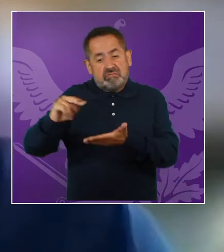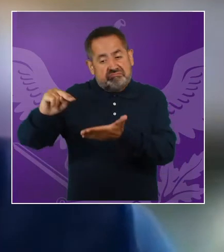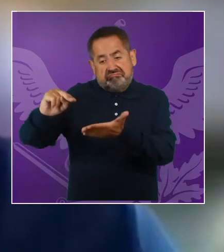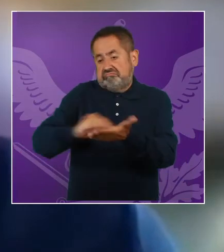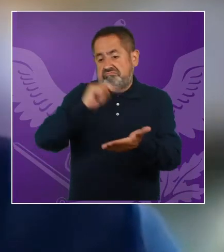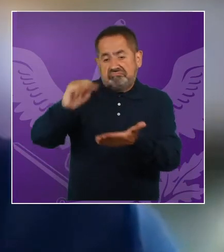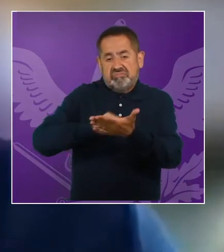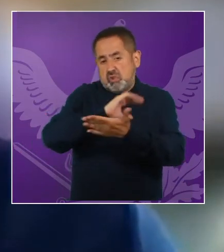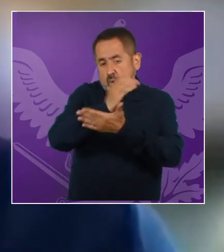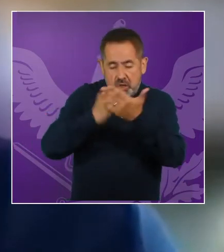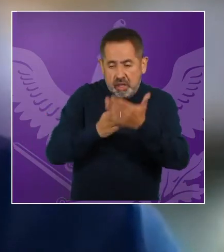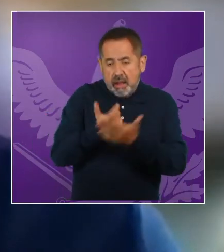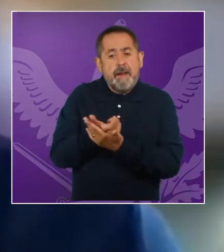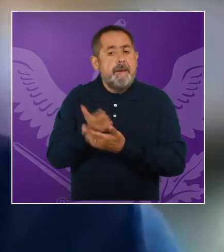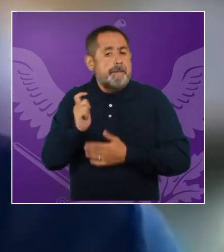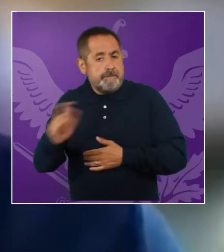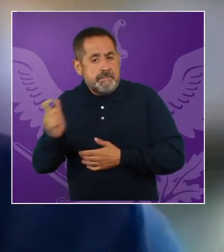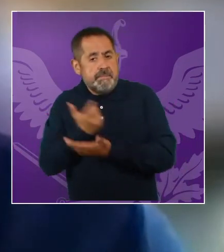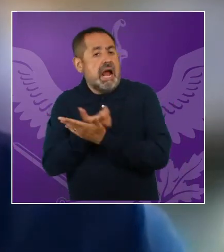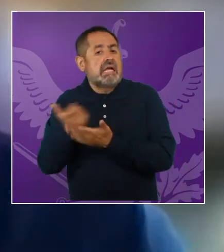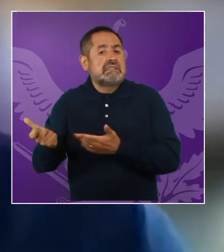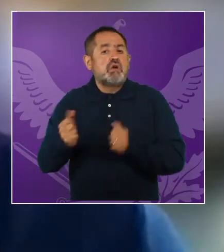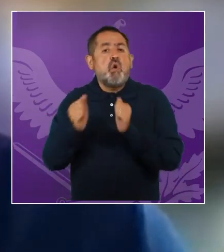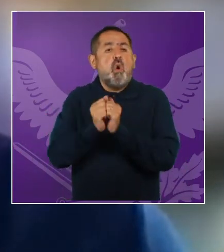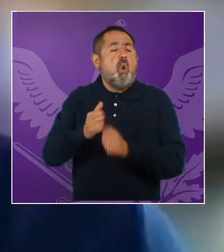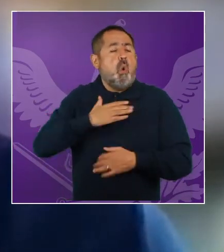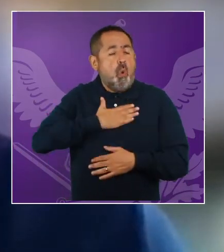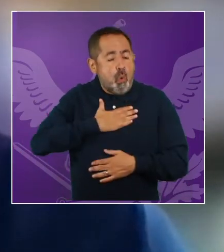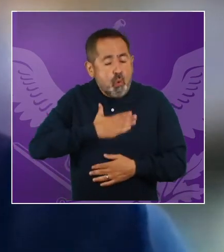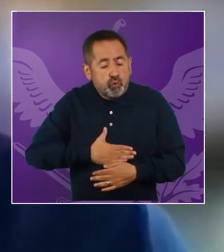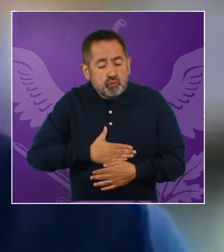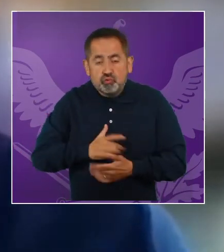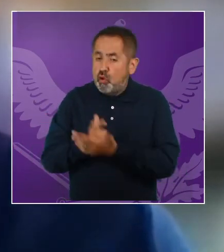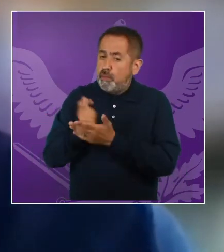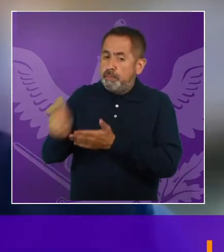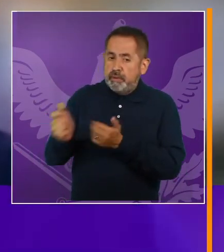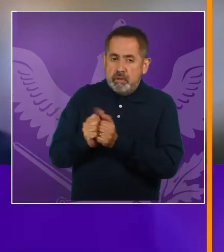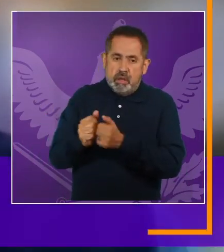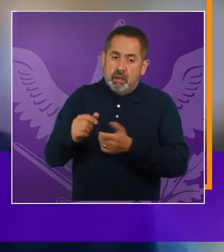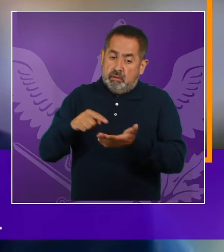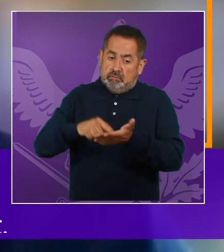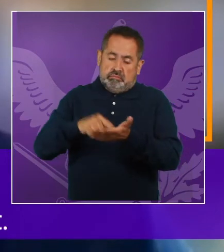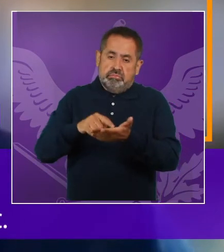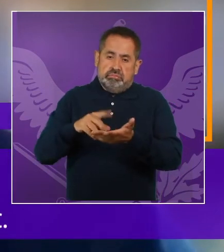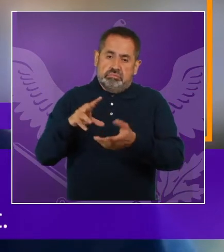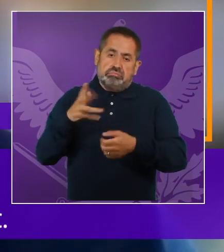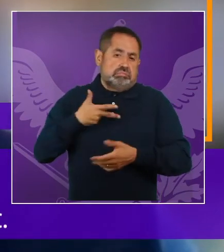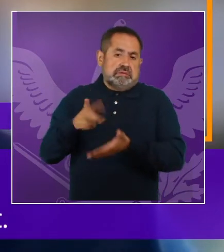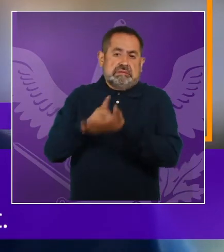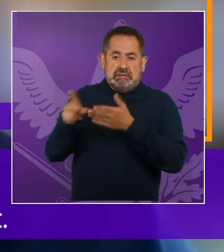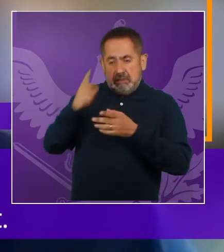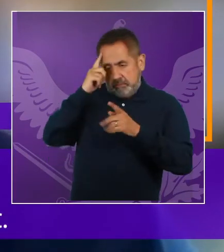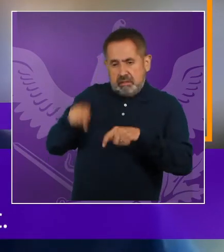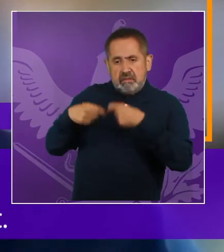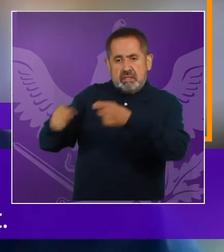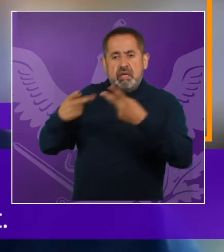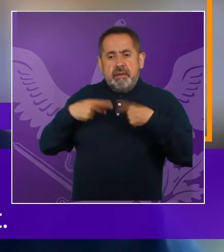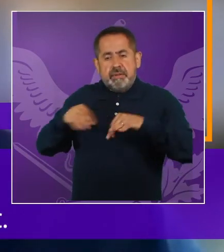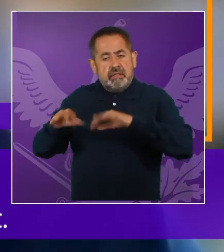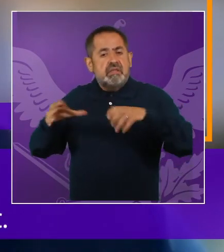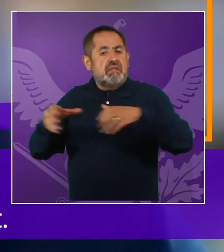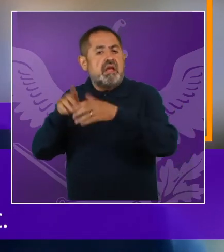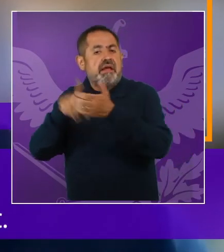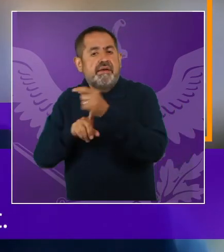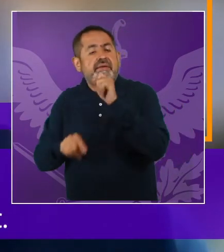obligatoria, ¿no?, pagar un salario justo que está también dentro de, como un derecho